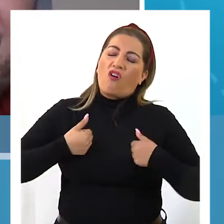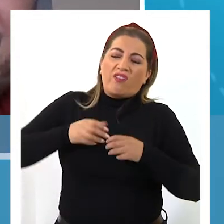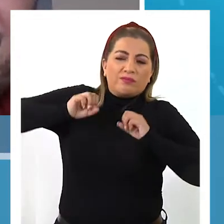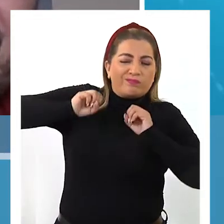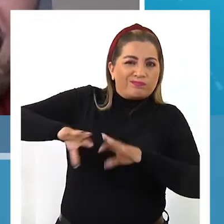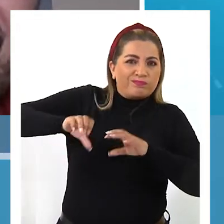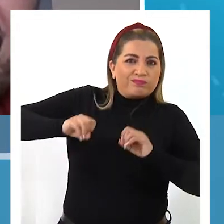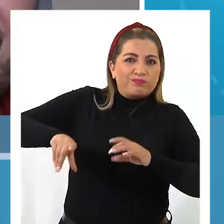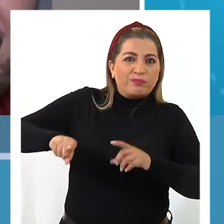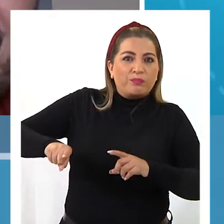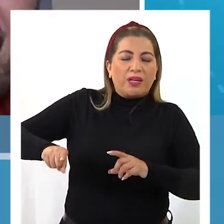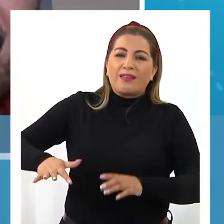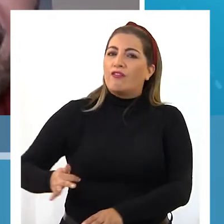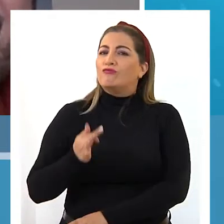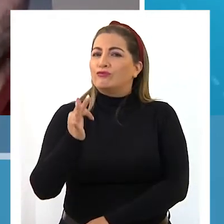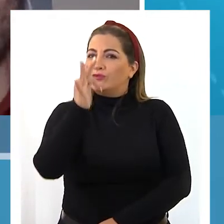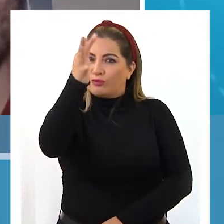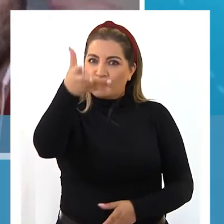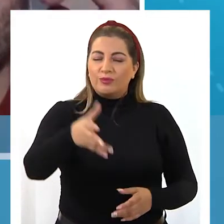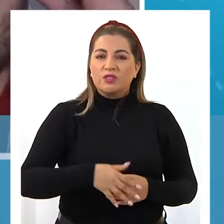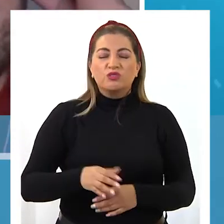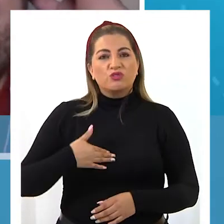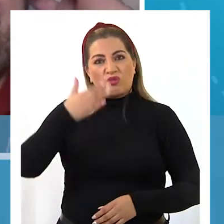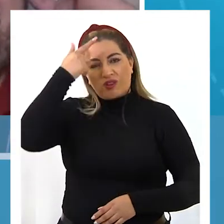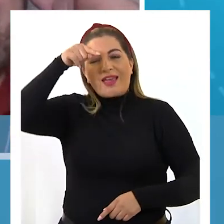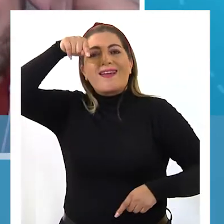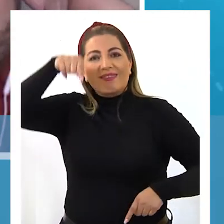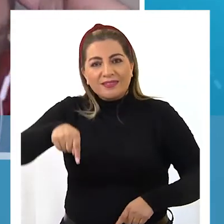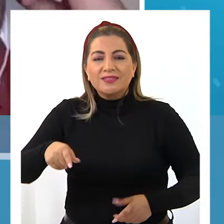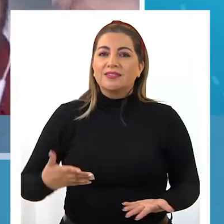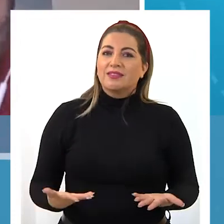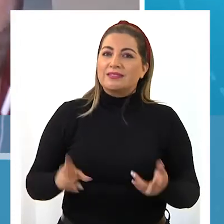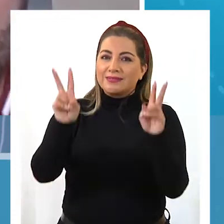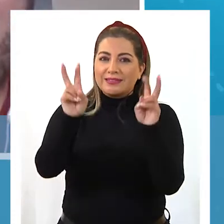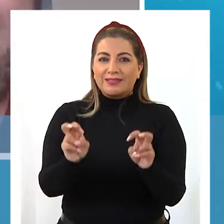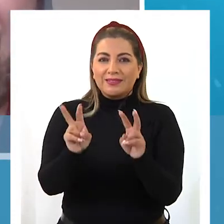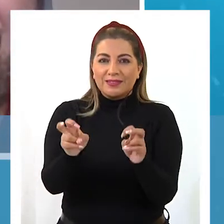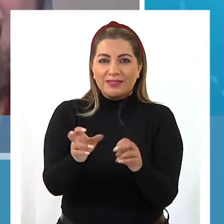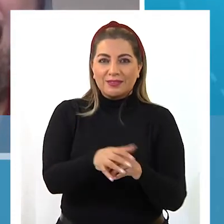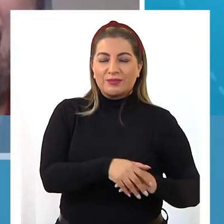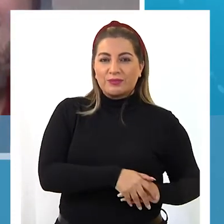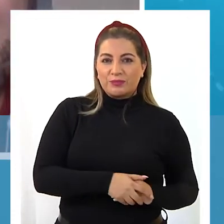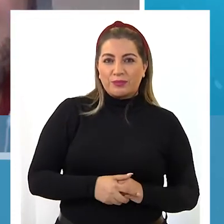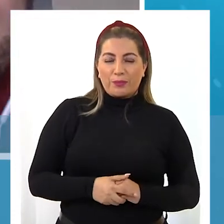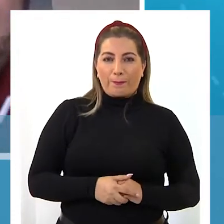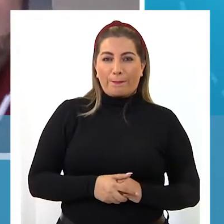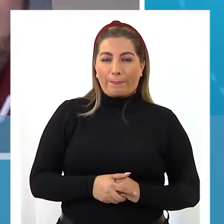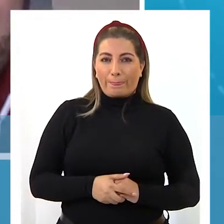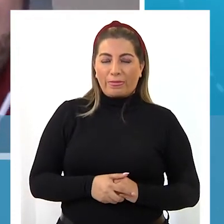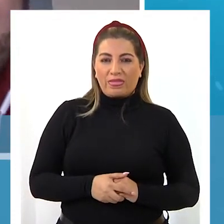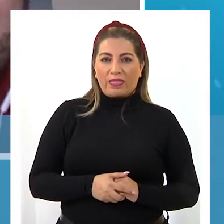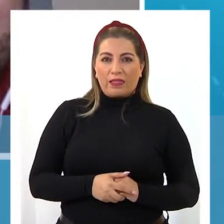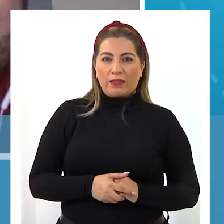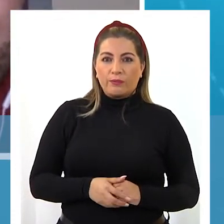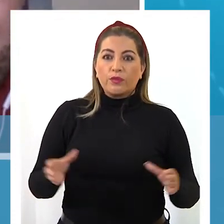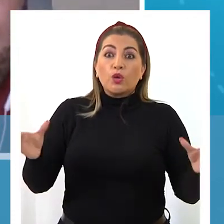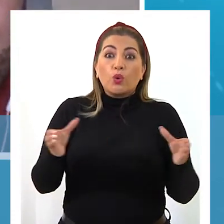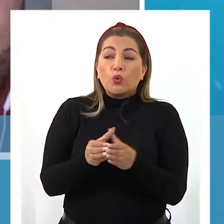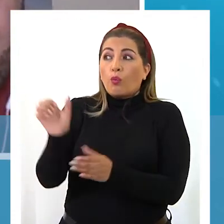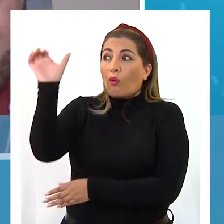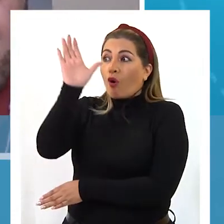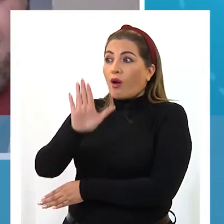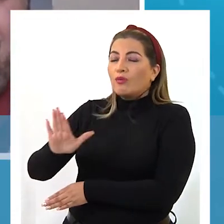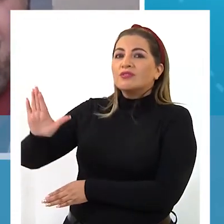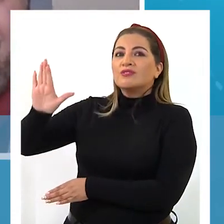va a ser la base de todos nosotros. Entonces, yo creo que por ahí pasa el tema de que los grupos europeos